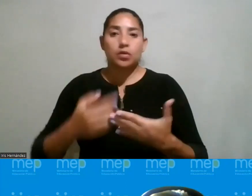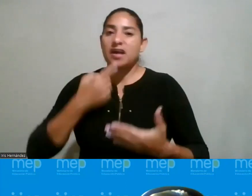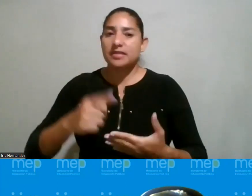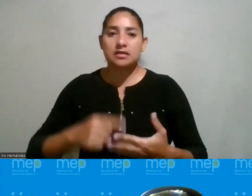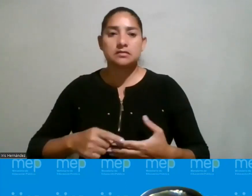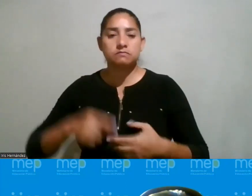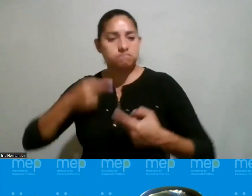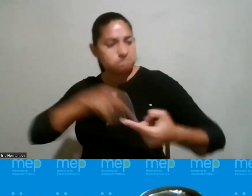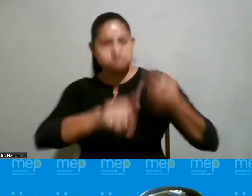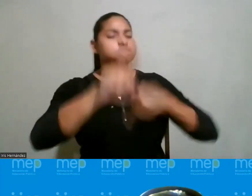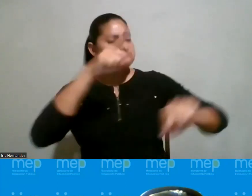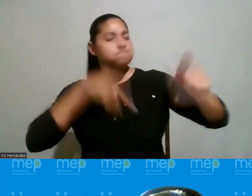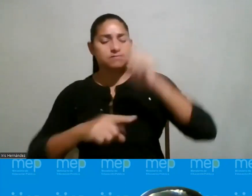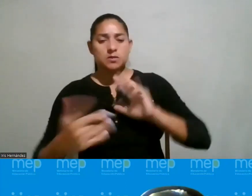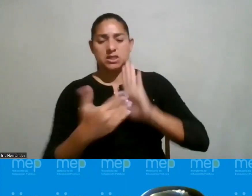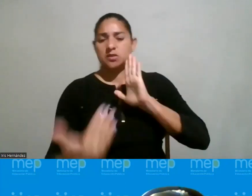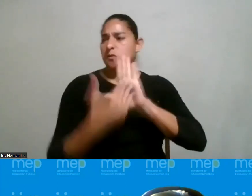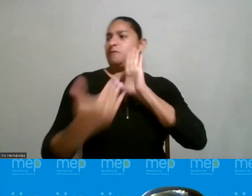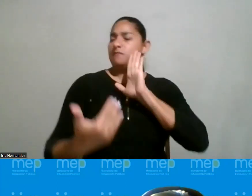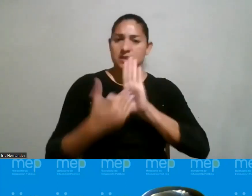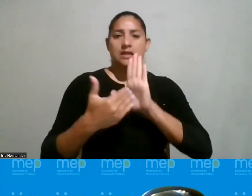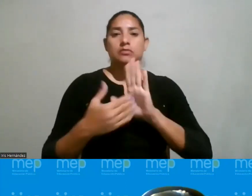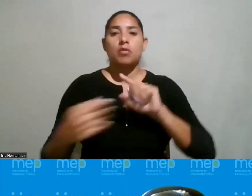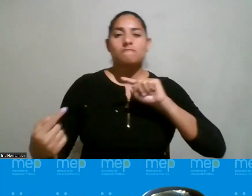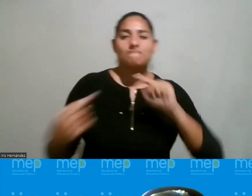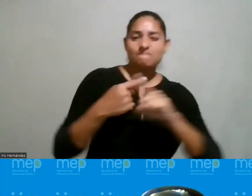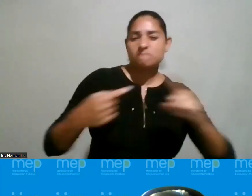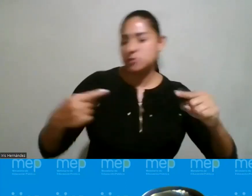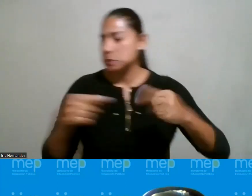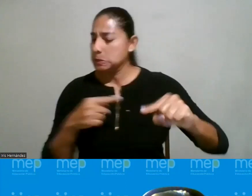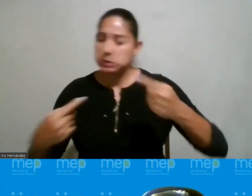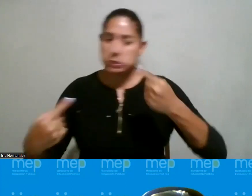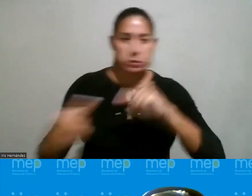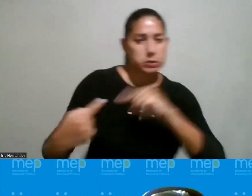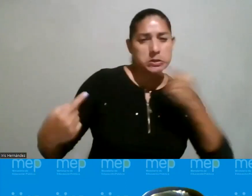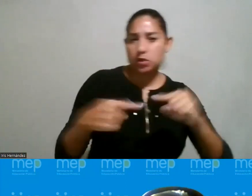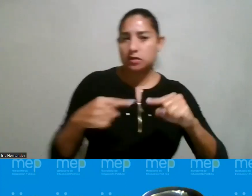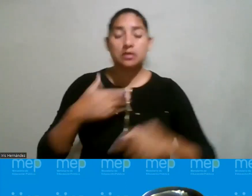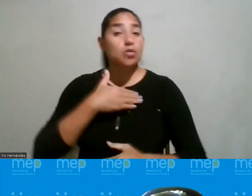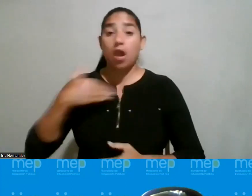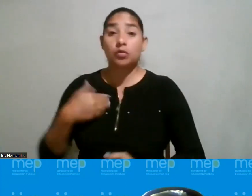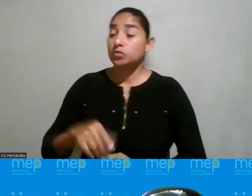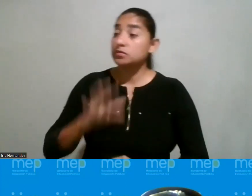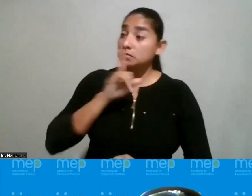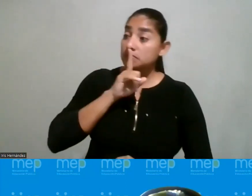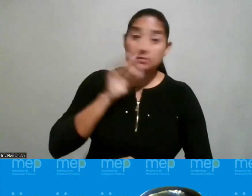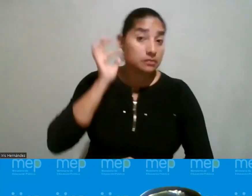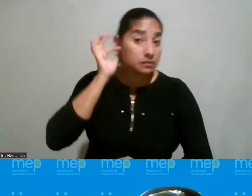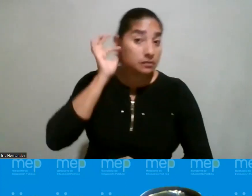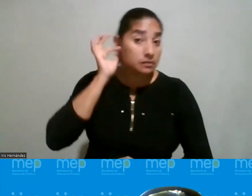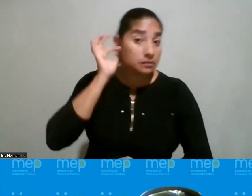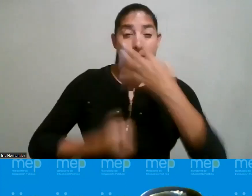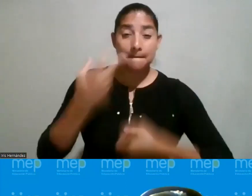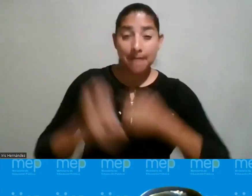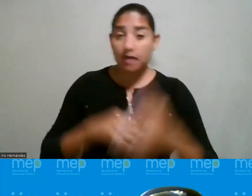proporcionalmente al ataque que sienten entonces ahí empieza el conflicto ¿verdad? de que no les gusta además que las mujeres se defienden pero